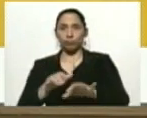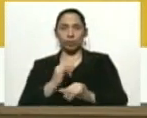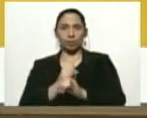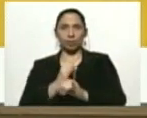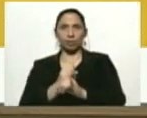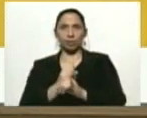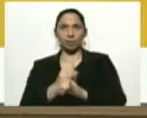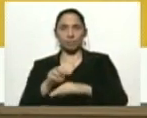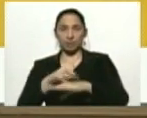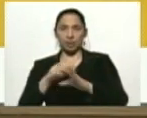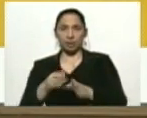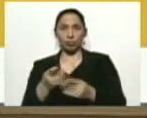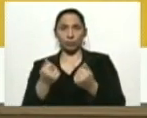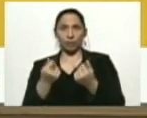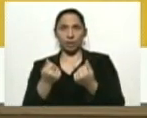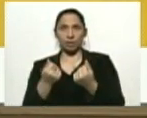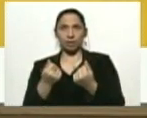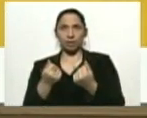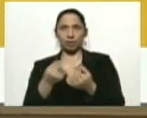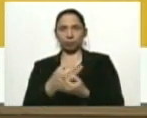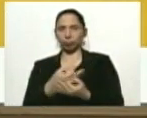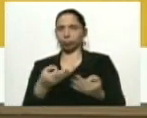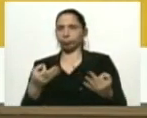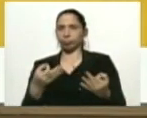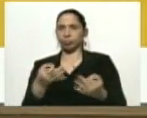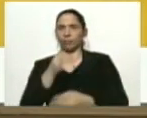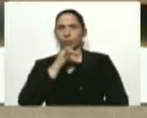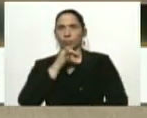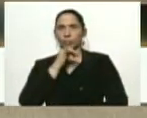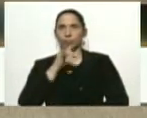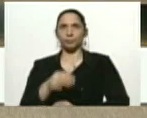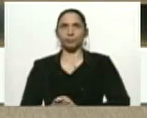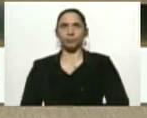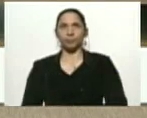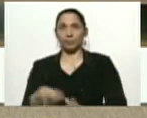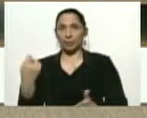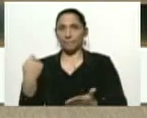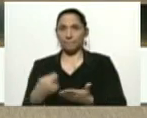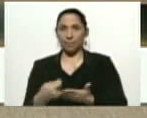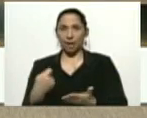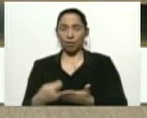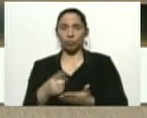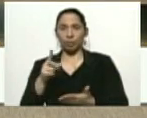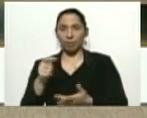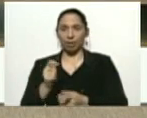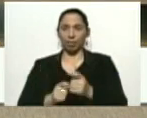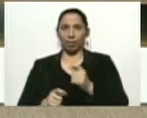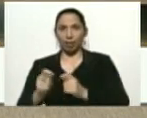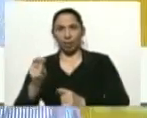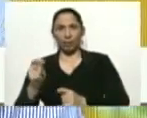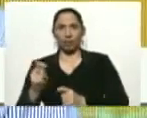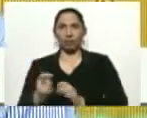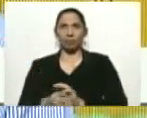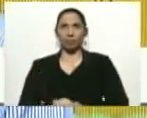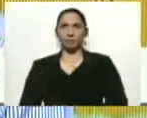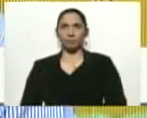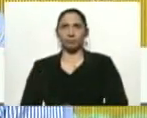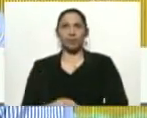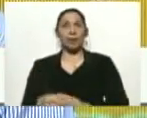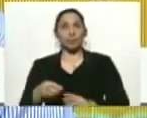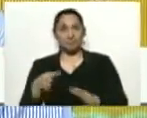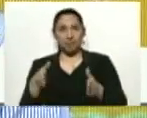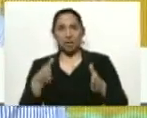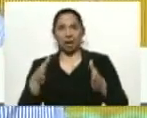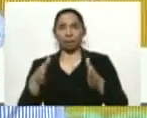el ministro de Finanza. Bueno, excelente noticia. El pago electrónico, las transacciones electrónicas. Esa es la